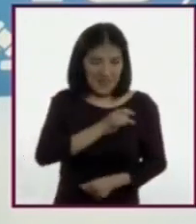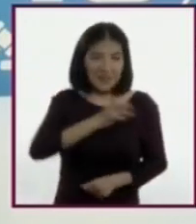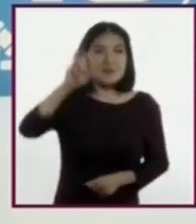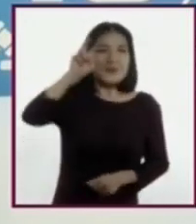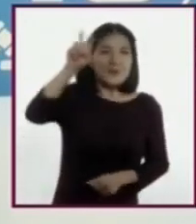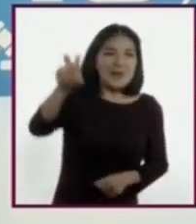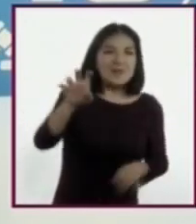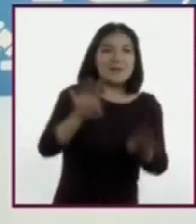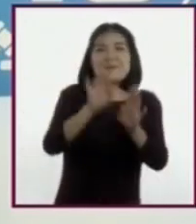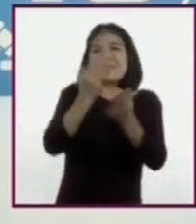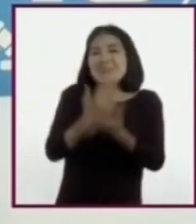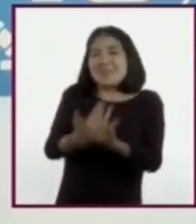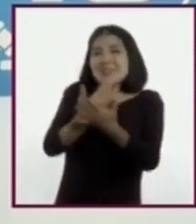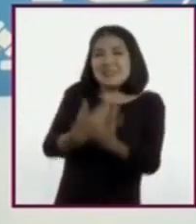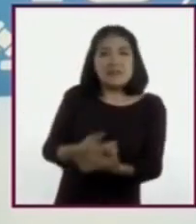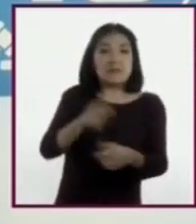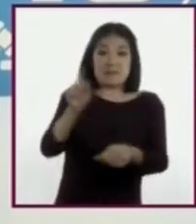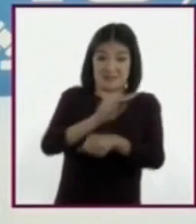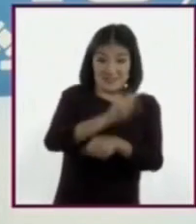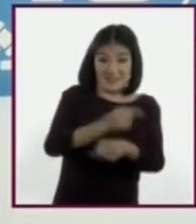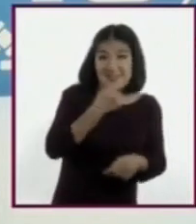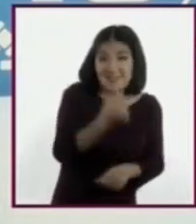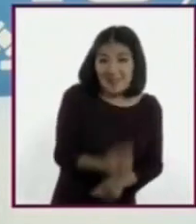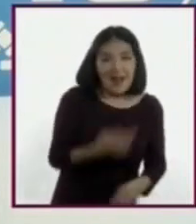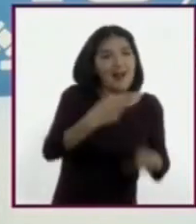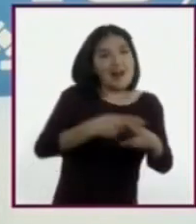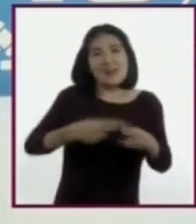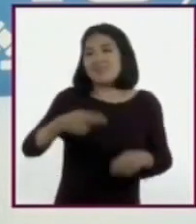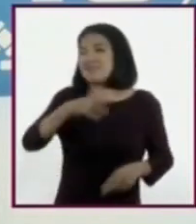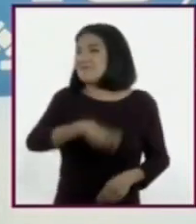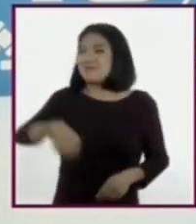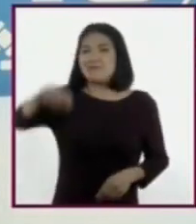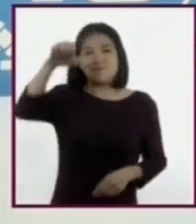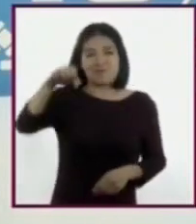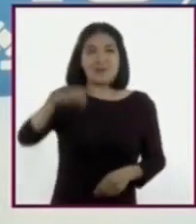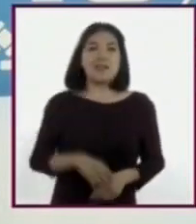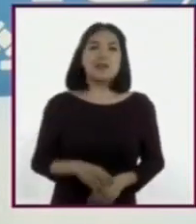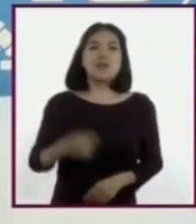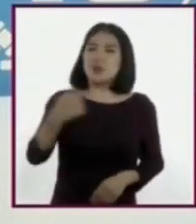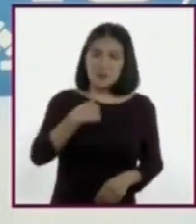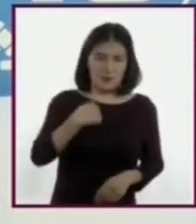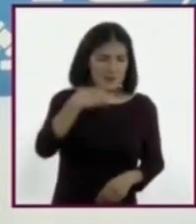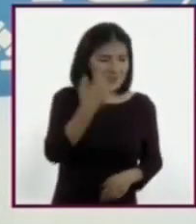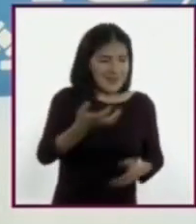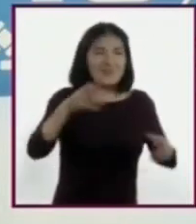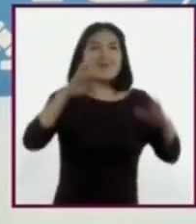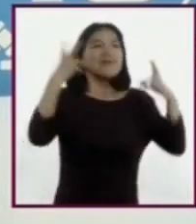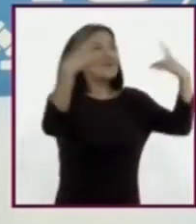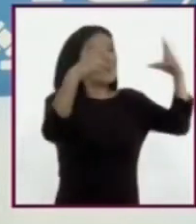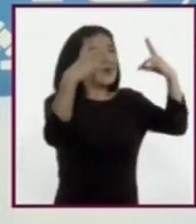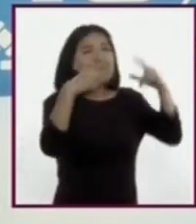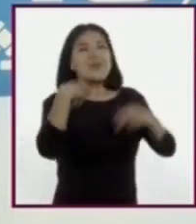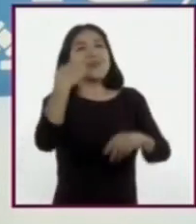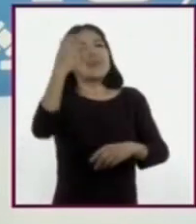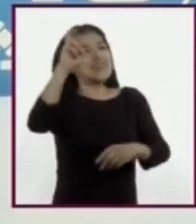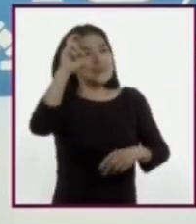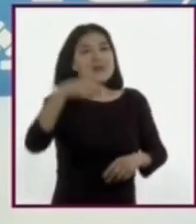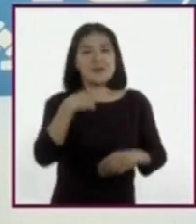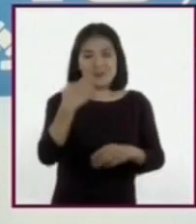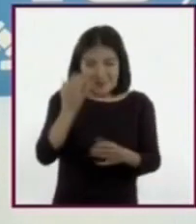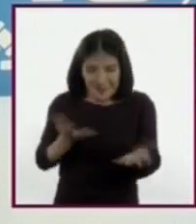hasta la ancianidad. Expresamos nuestros anhelos tales como yo quiero ser bisbolista, quiero ir a la universidad,